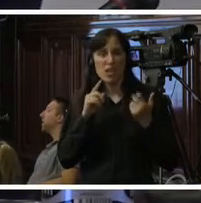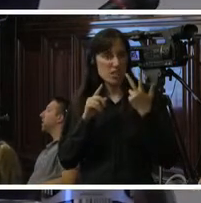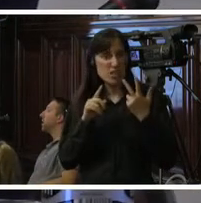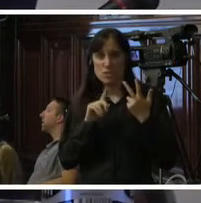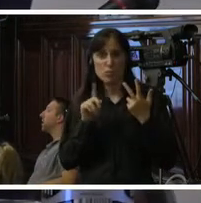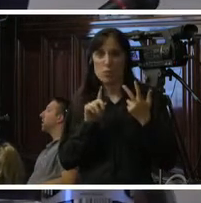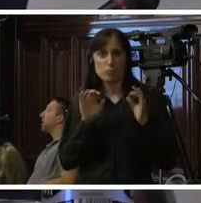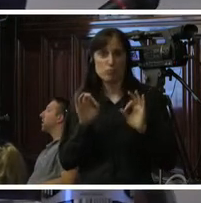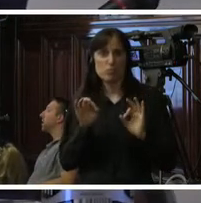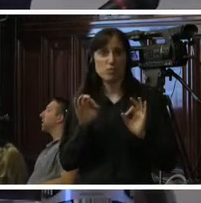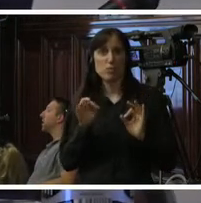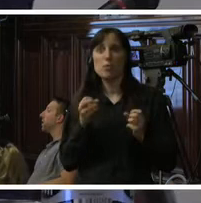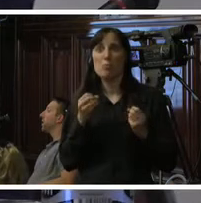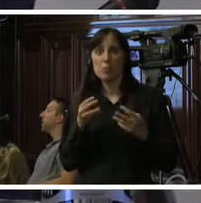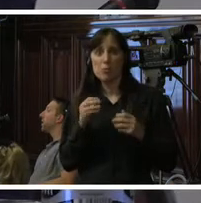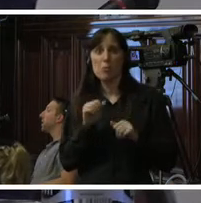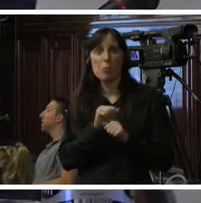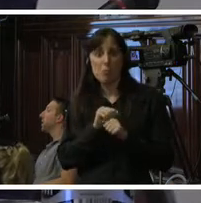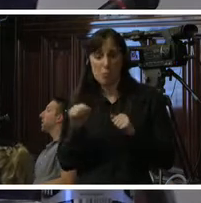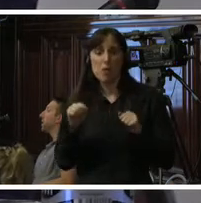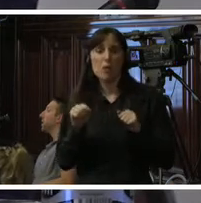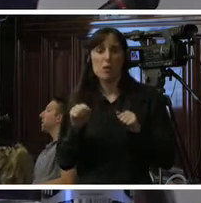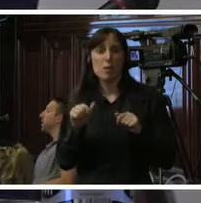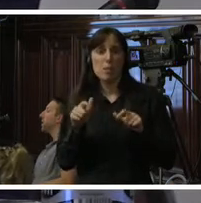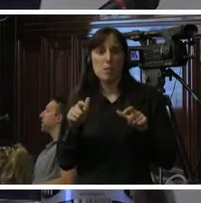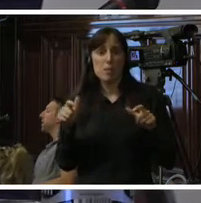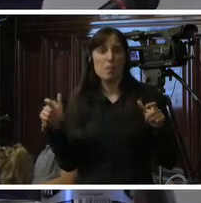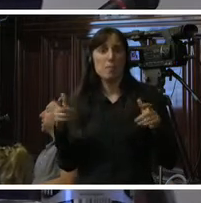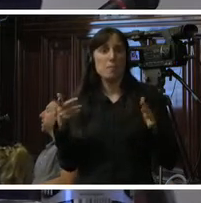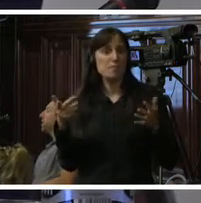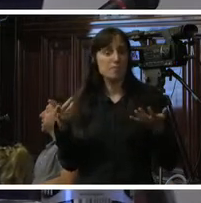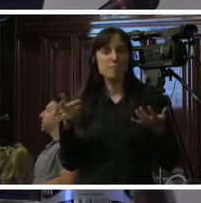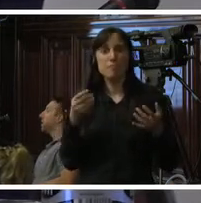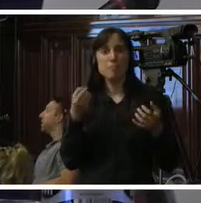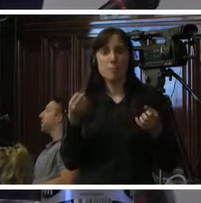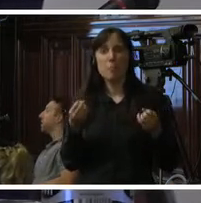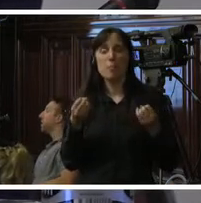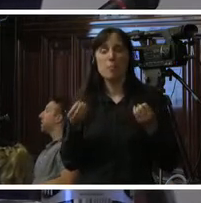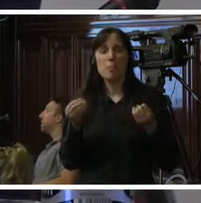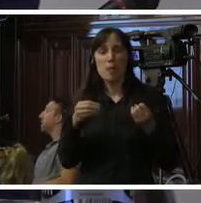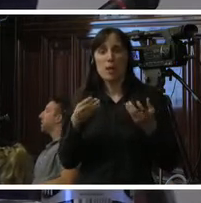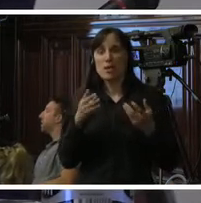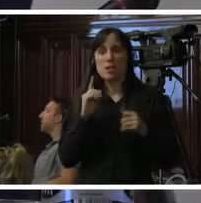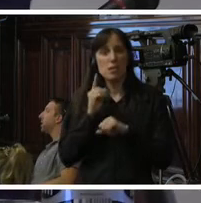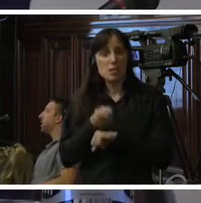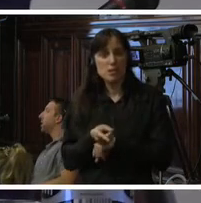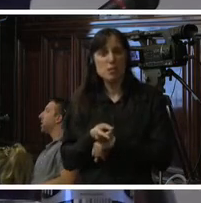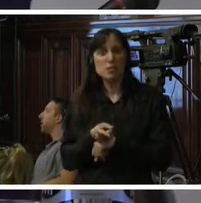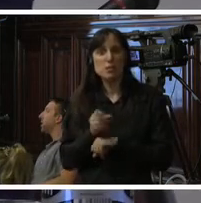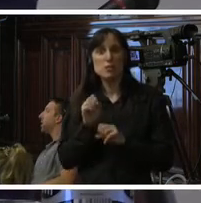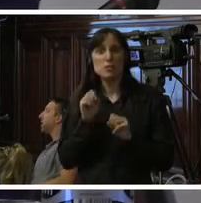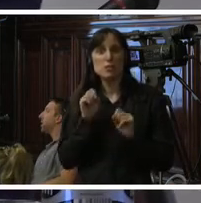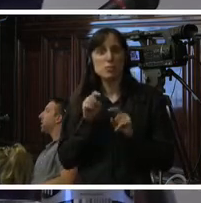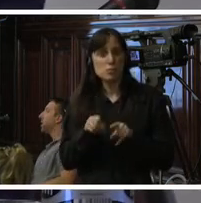y no eran suficientes porque podían perfectamente darse enfermedades sobrevinientes a la decisión en las cuales no solamente